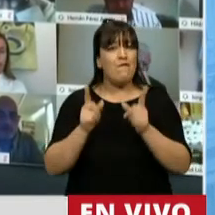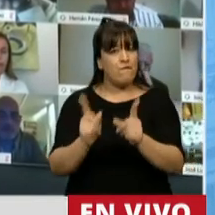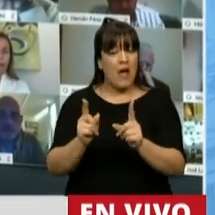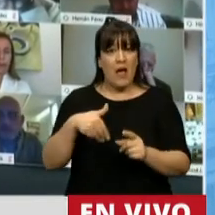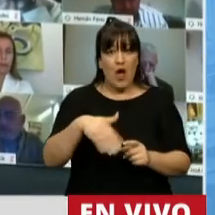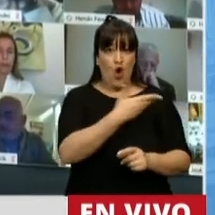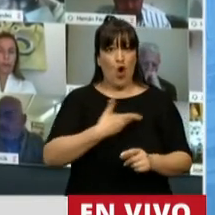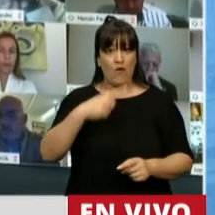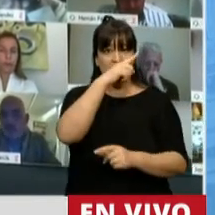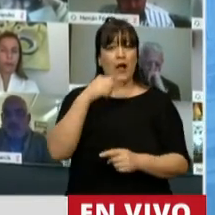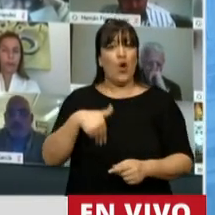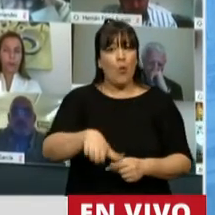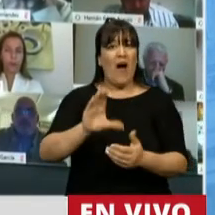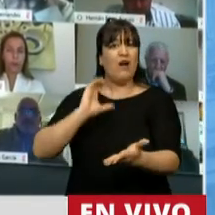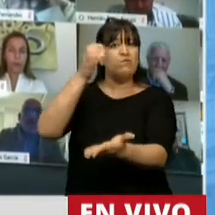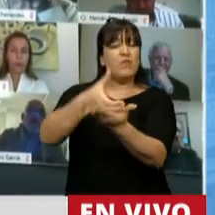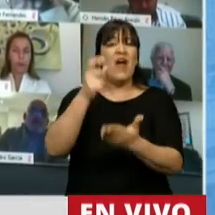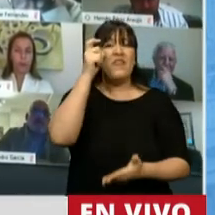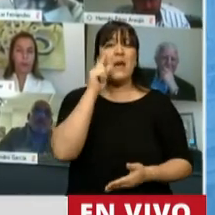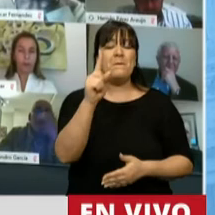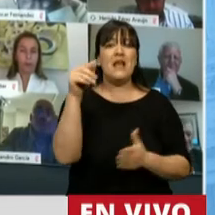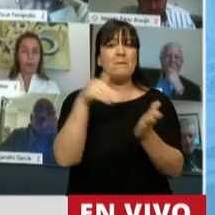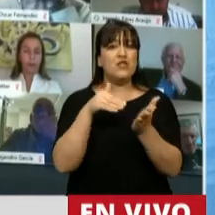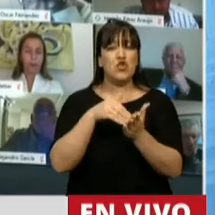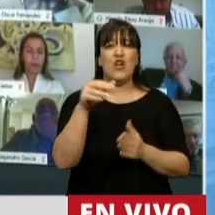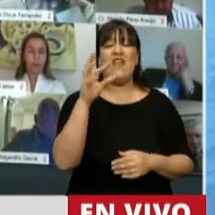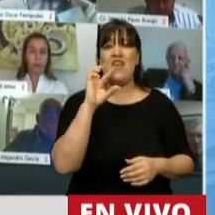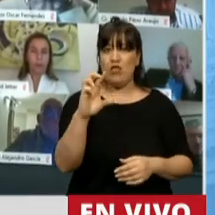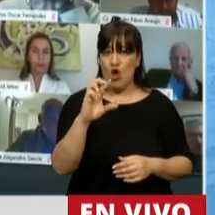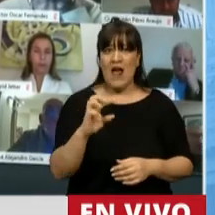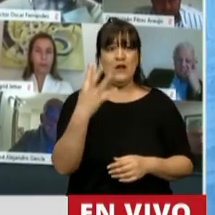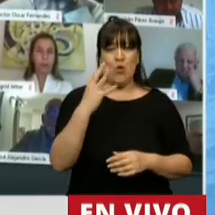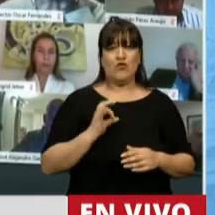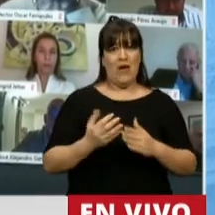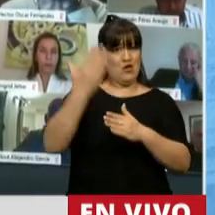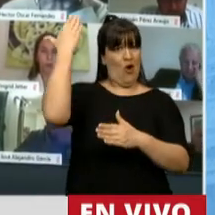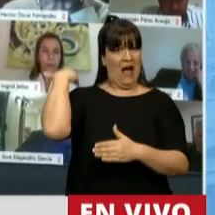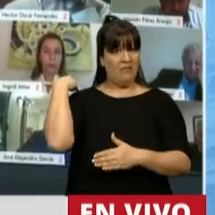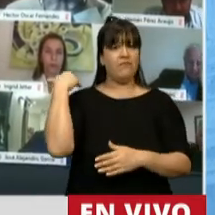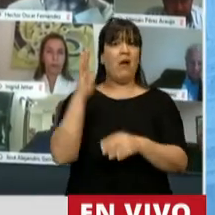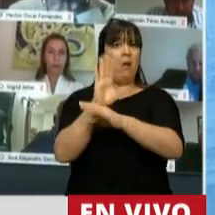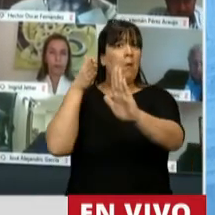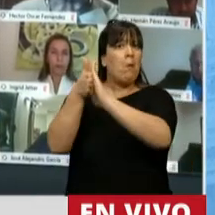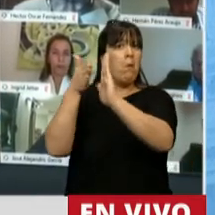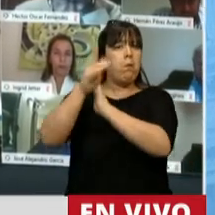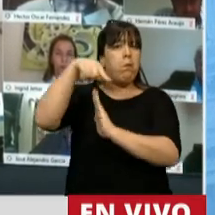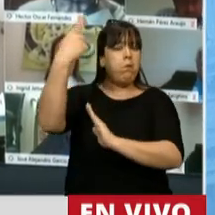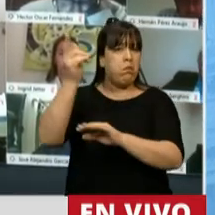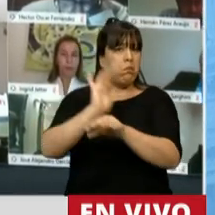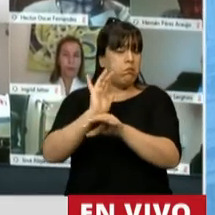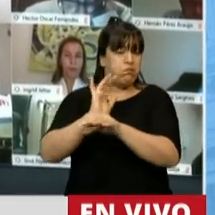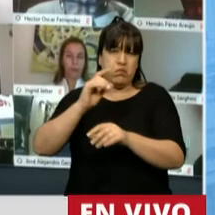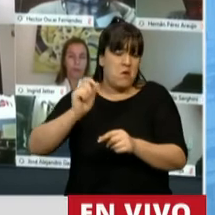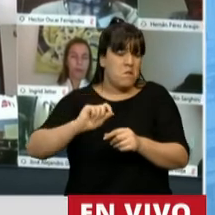invertir 10.000 millones de dólares en los cuatro años que nos han precedido. Se fueron del país 13 veces este momento.